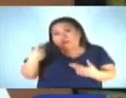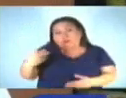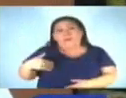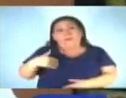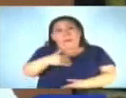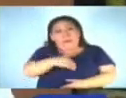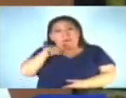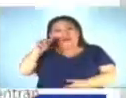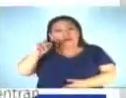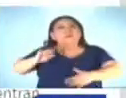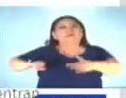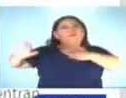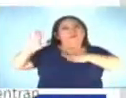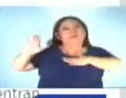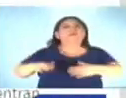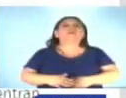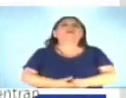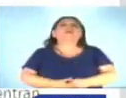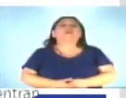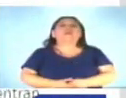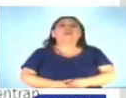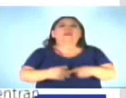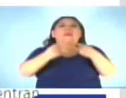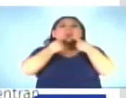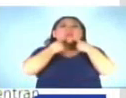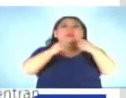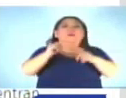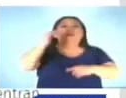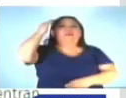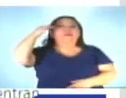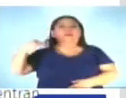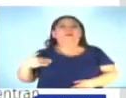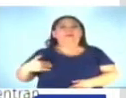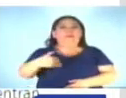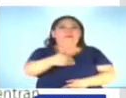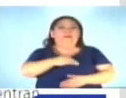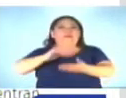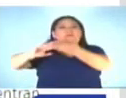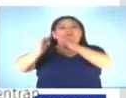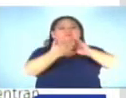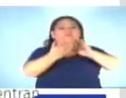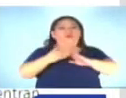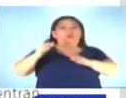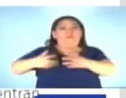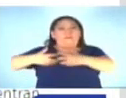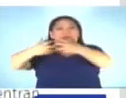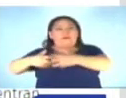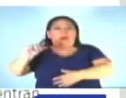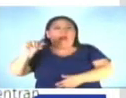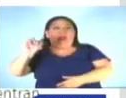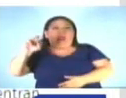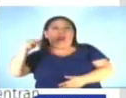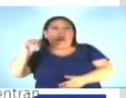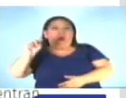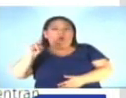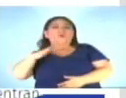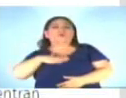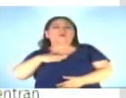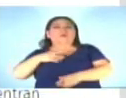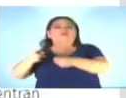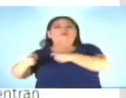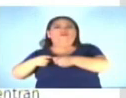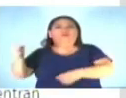o mejor dicho, que cumpla esa promesa. De acuerdo con el anuncio hecho por la ministra de Vivienda, la nueva Argos estará liderada por un interventor